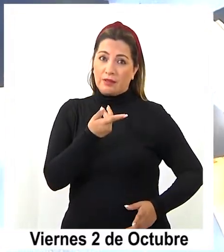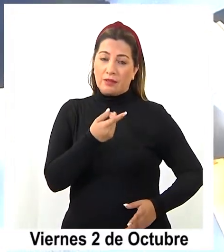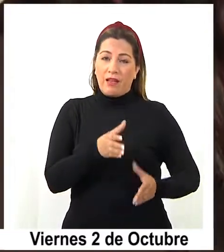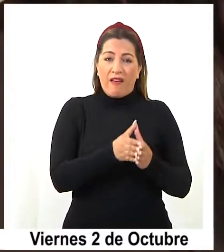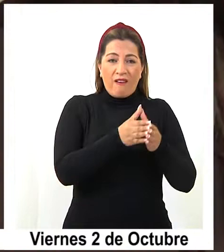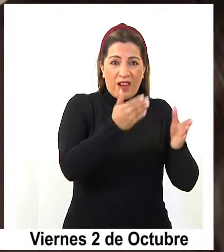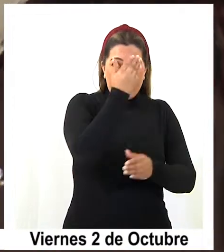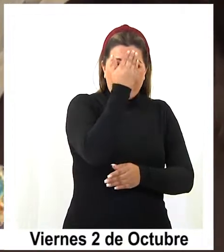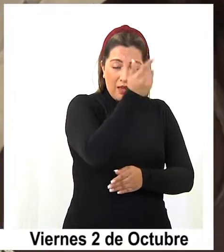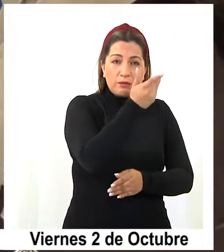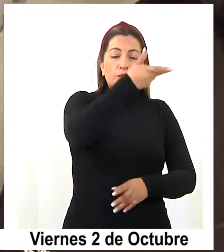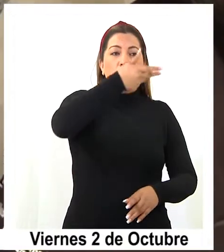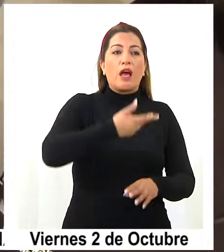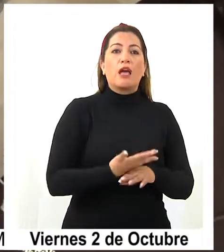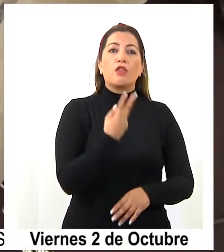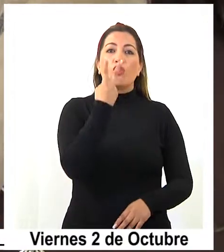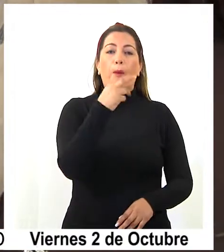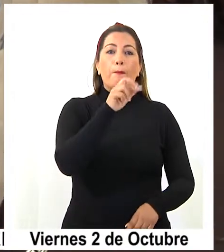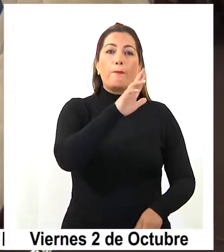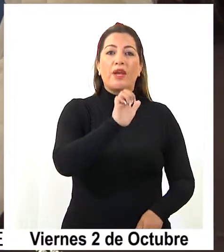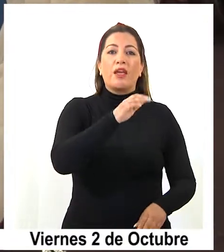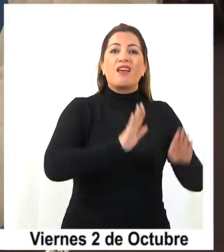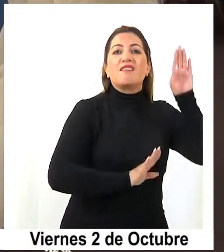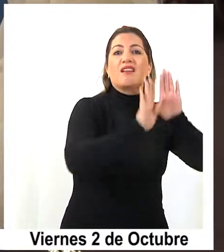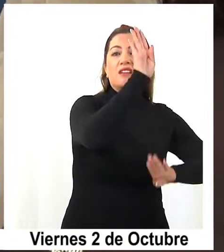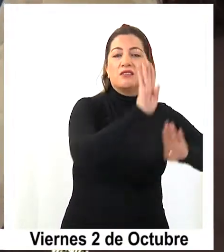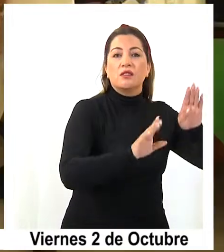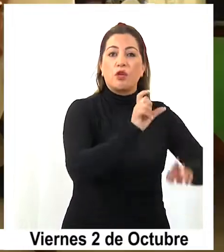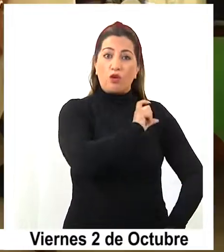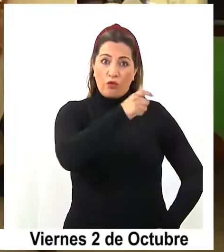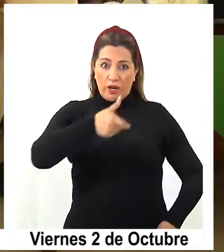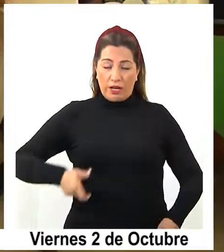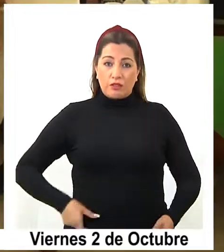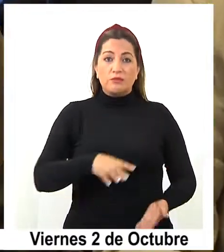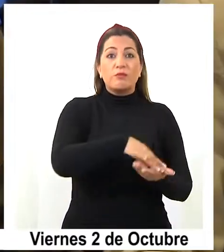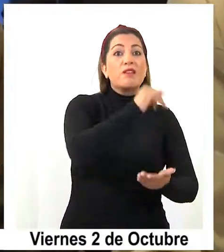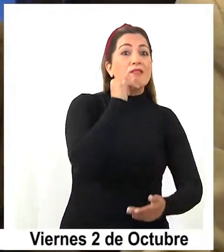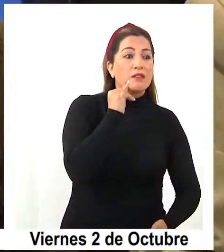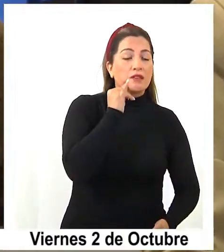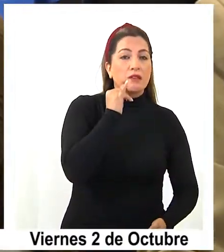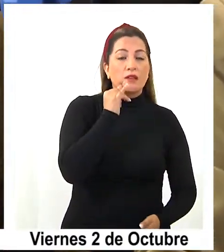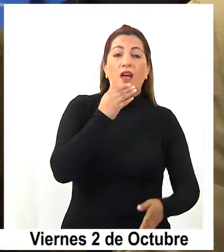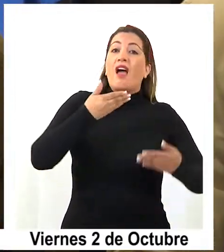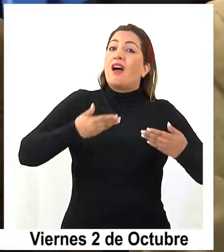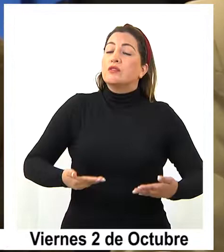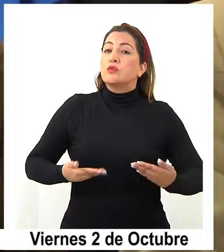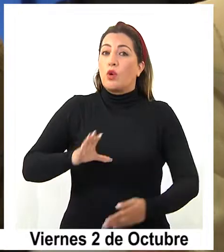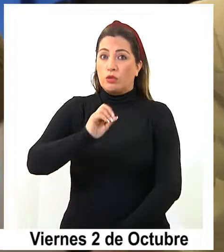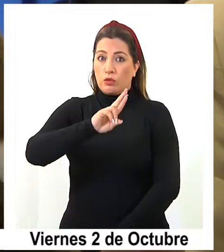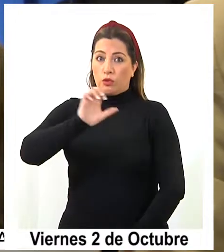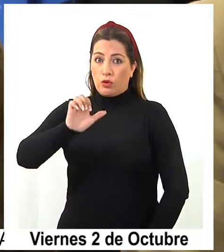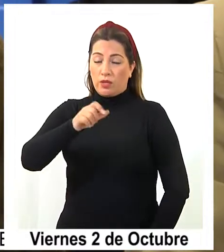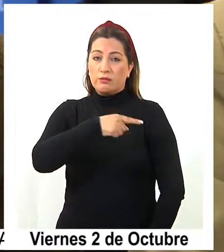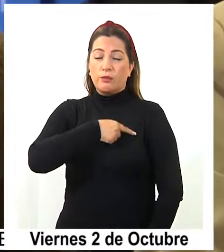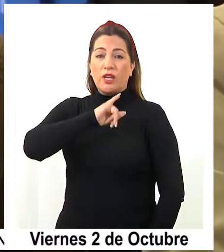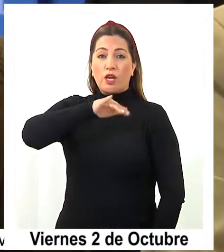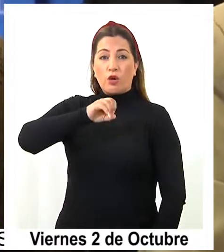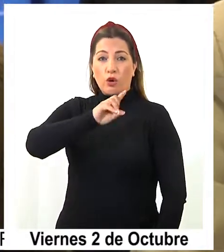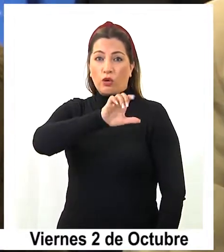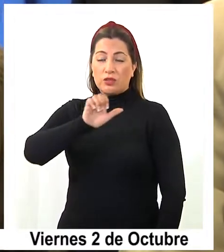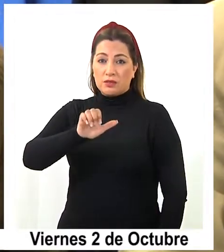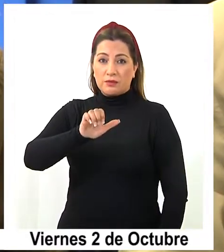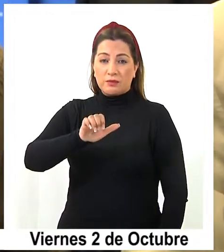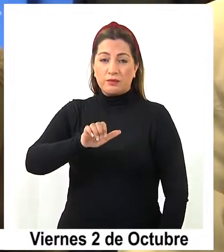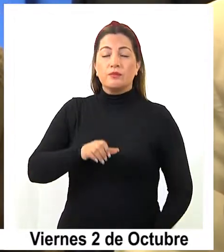Amplio donde irán dos precandidatos a primarias para gobernador regional, el actual consejero regional José Miguel Carvajal del